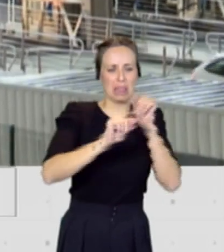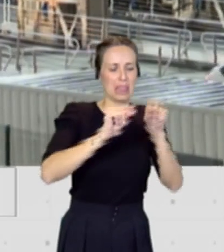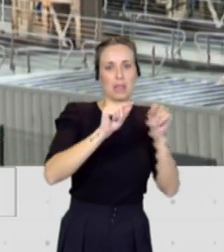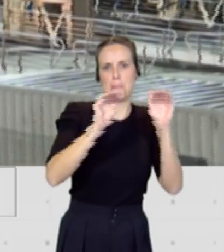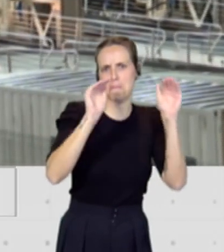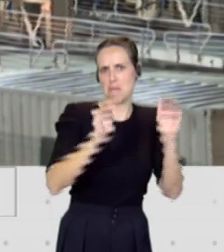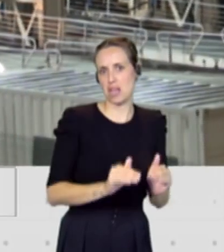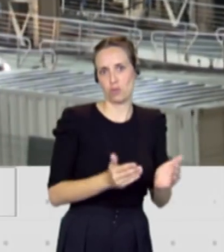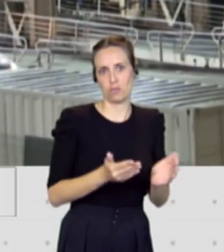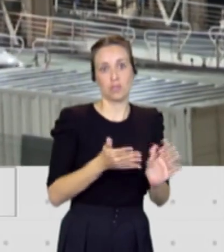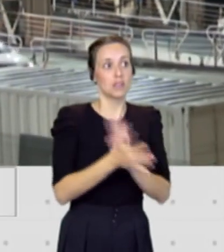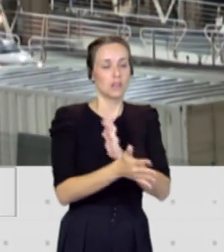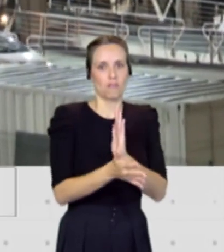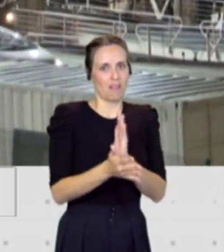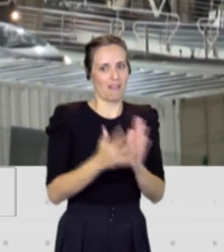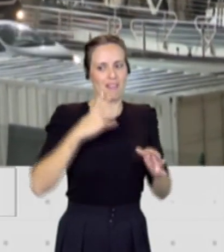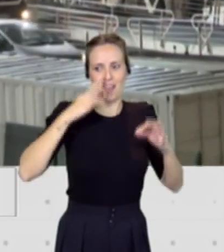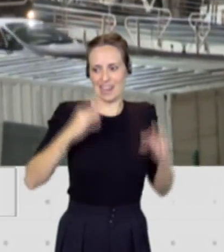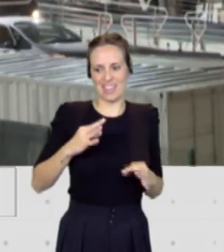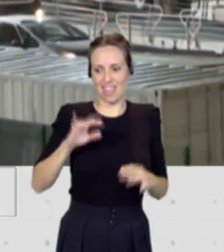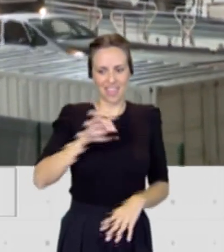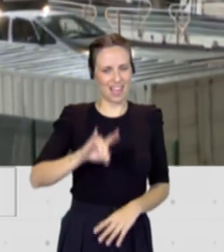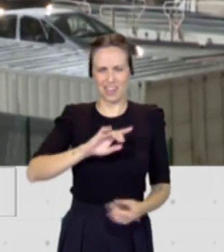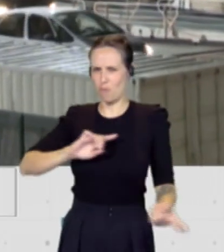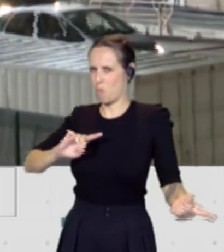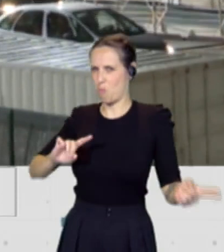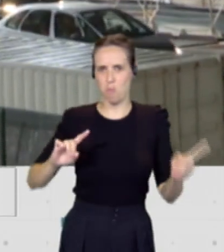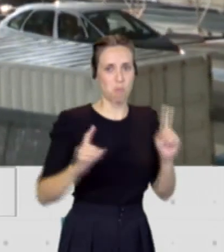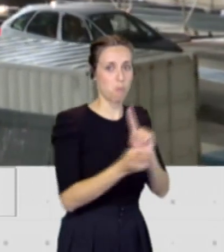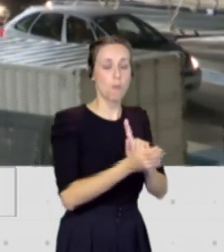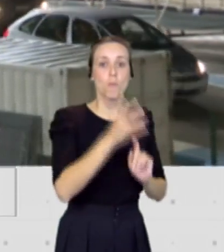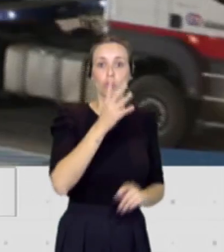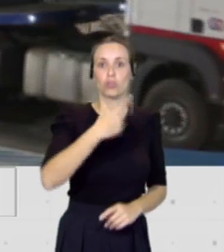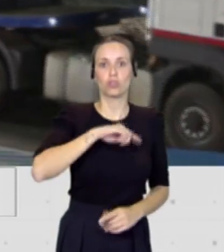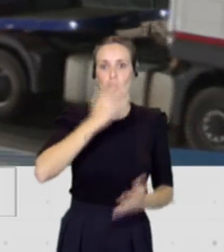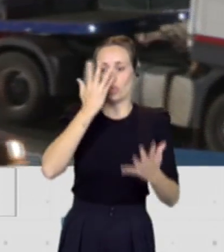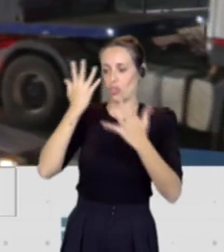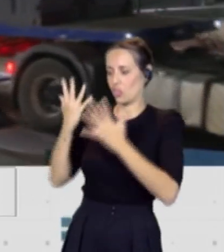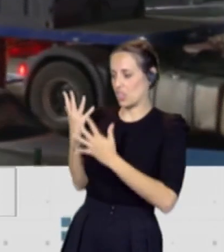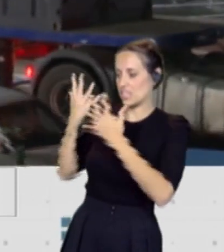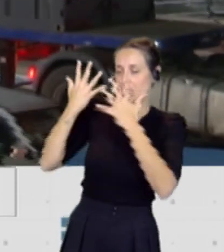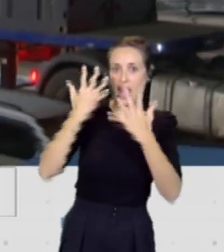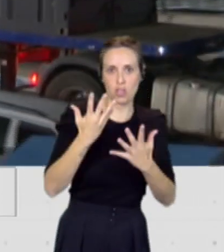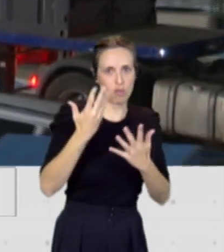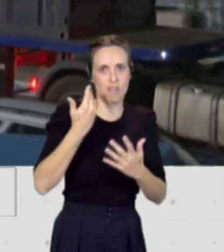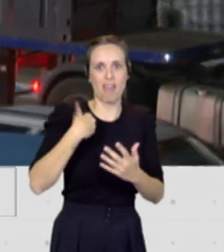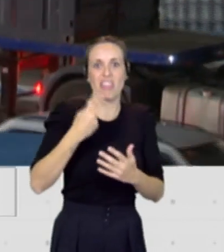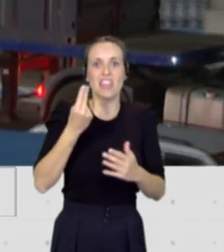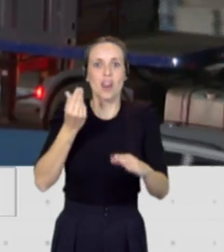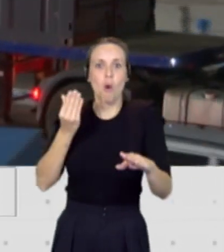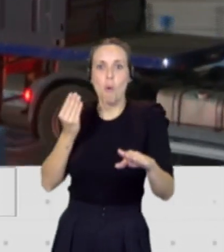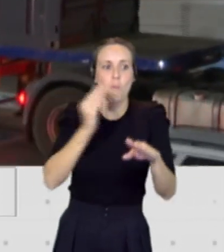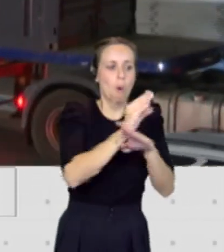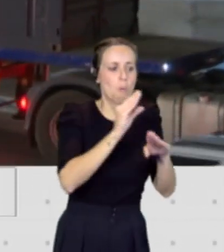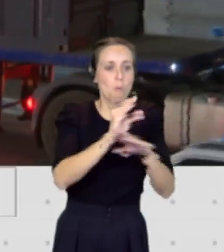va a cambiar la realidad absolutamente en Canarias. Canarias lleva 10 años sin recibir inversión en las